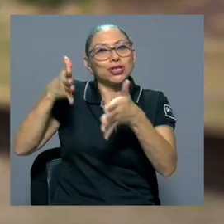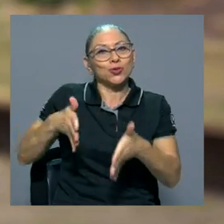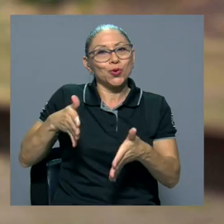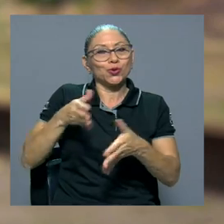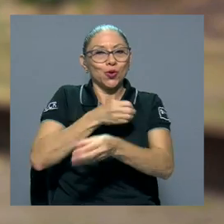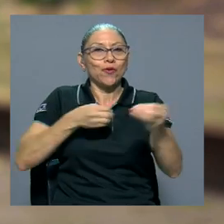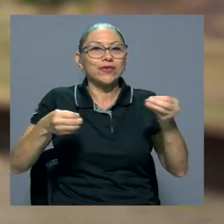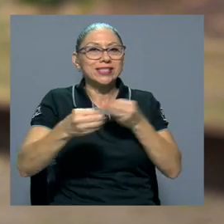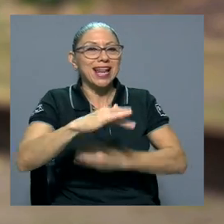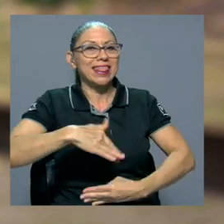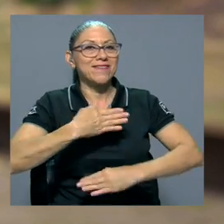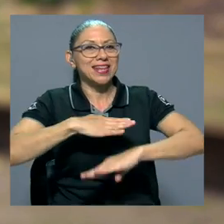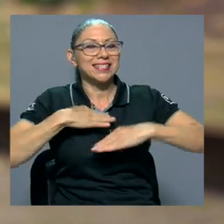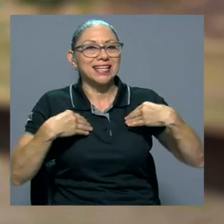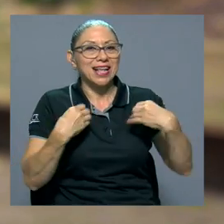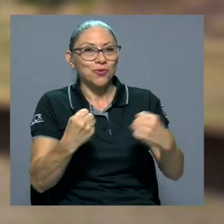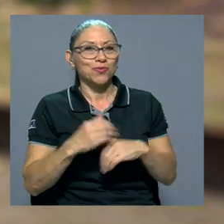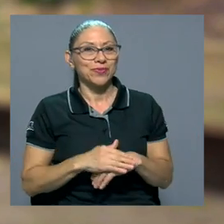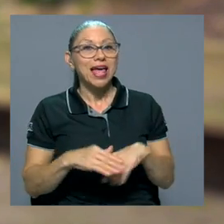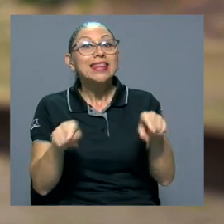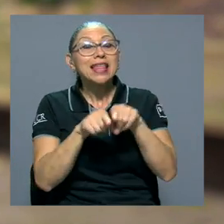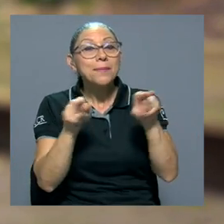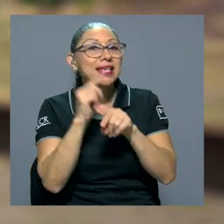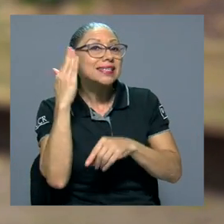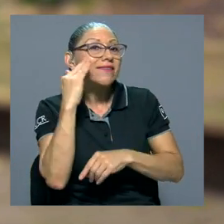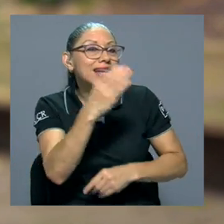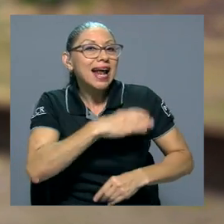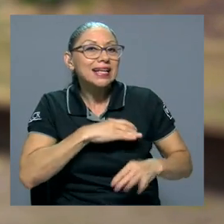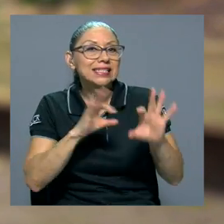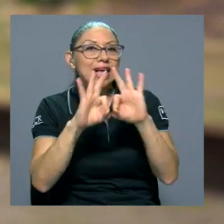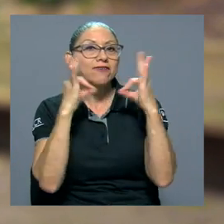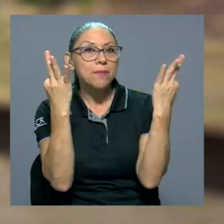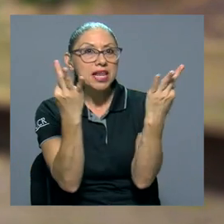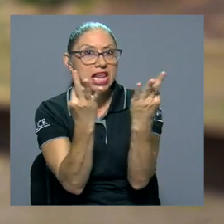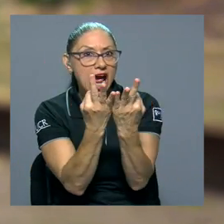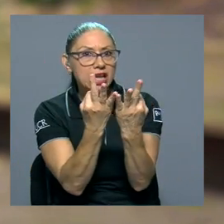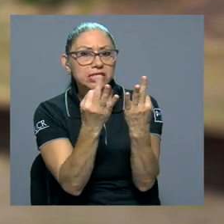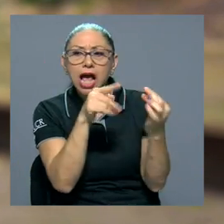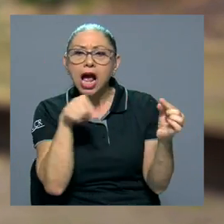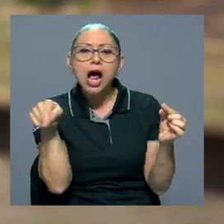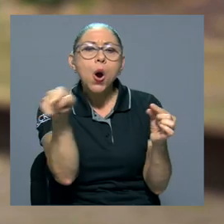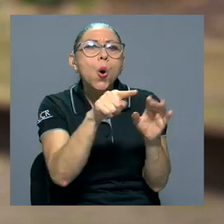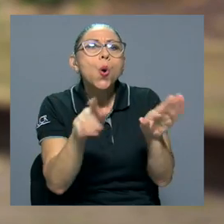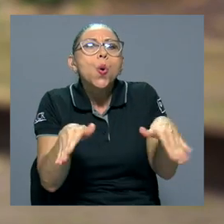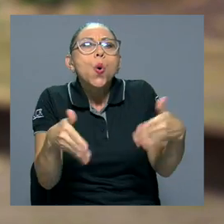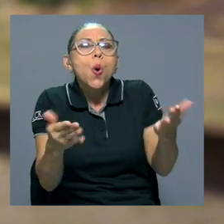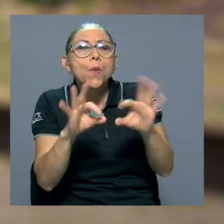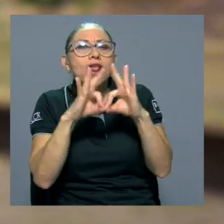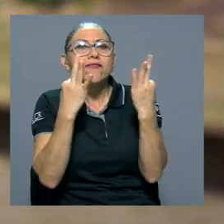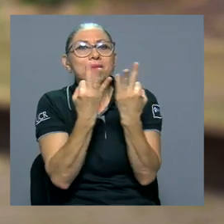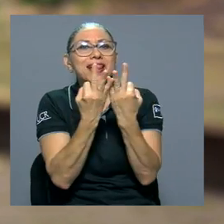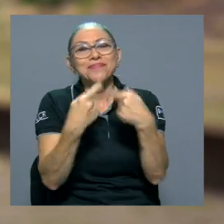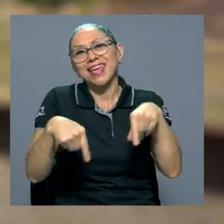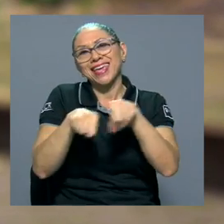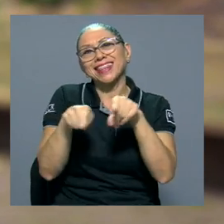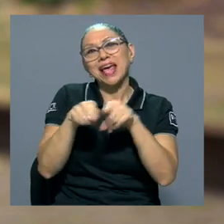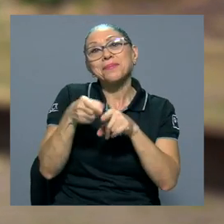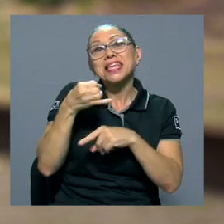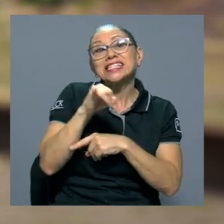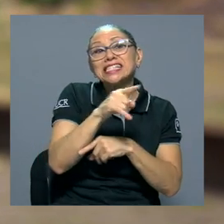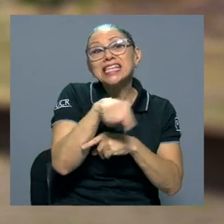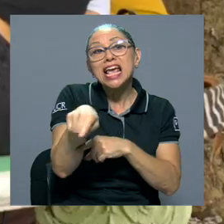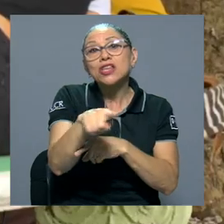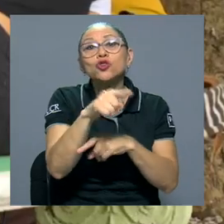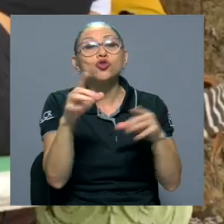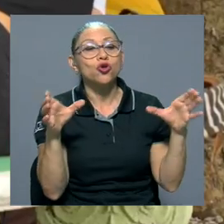Salud, familiares, para conocer cuál es su composición familiar y también si son de la población madre